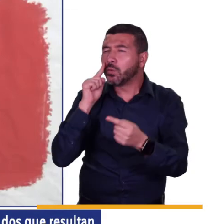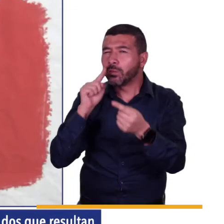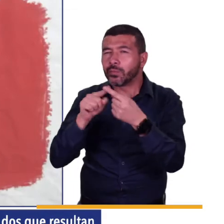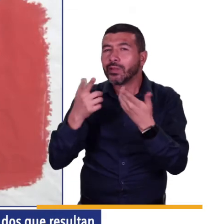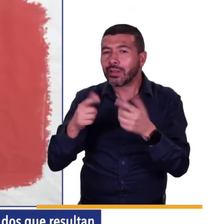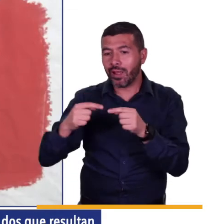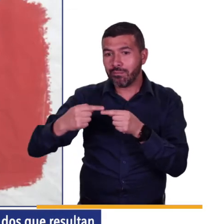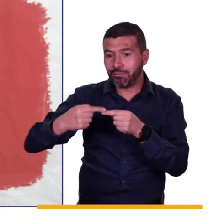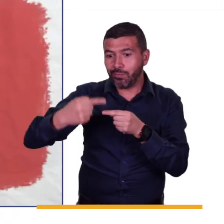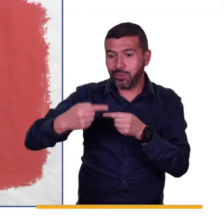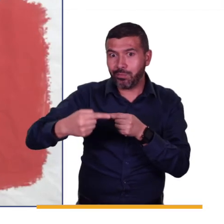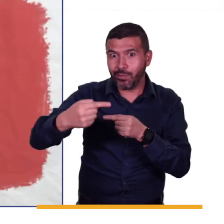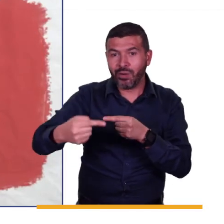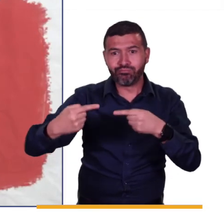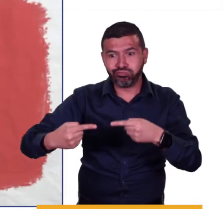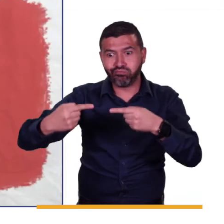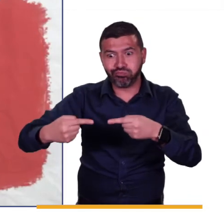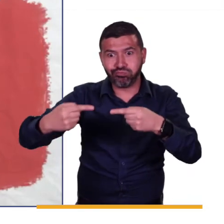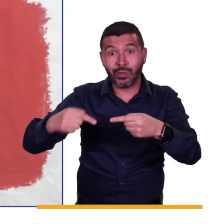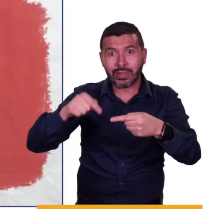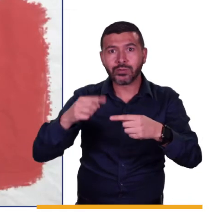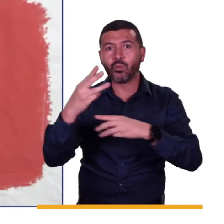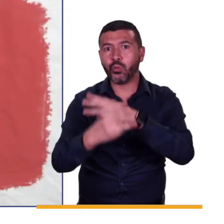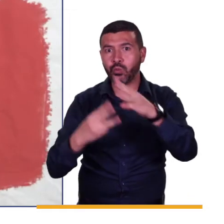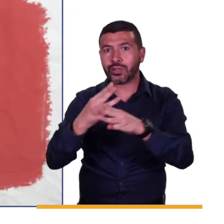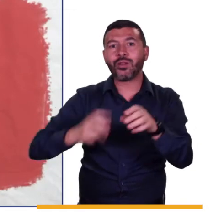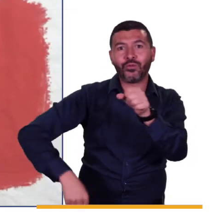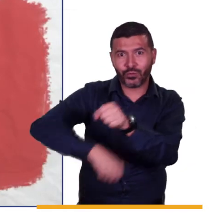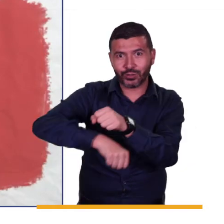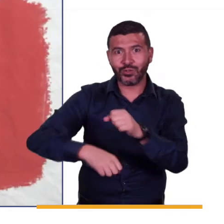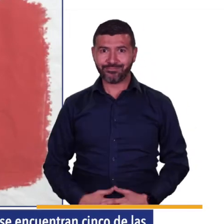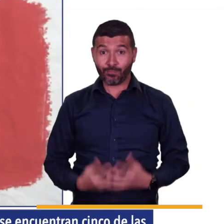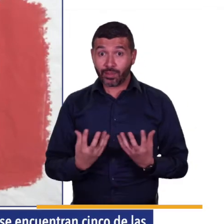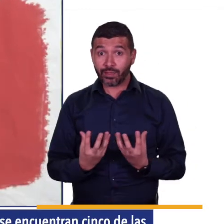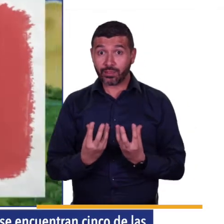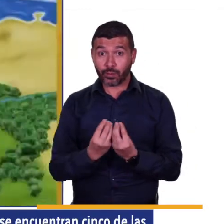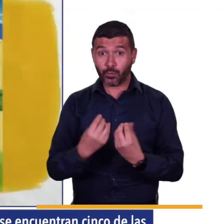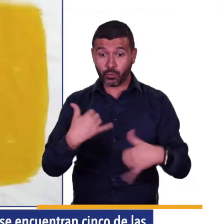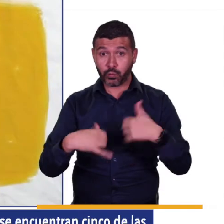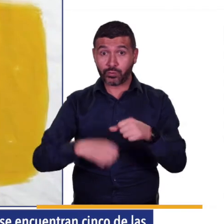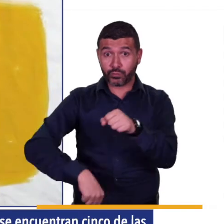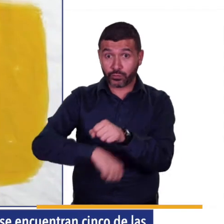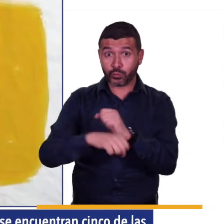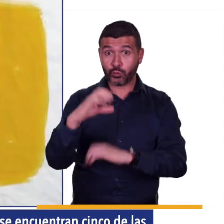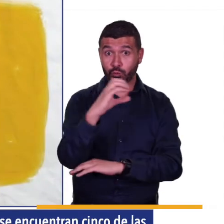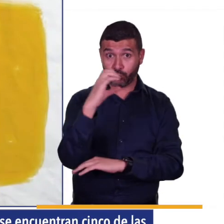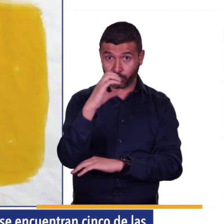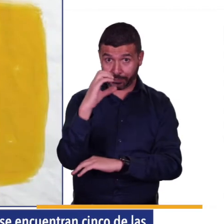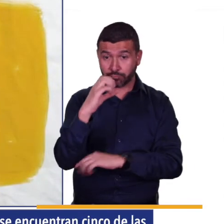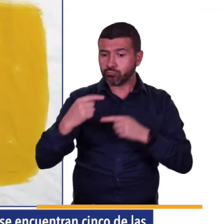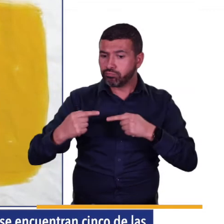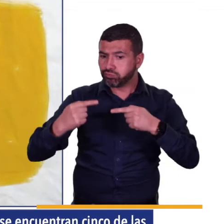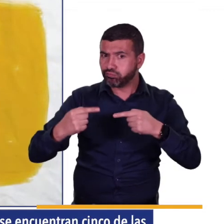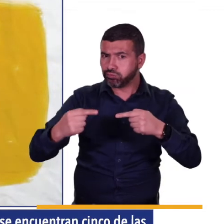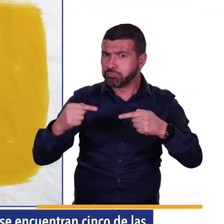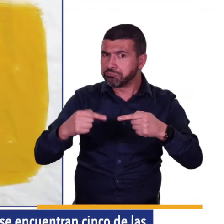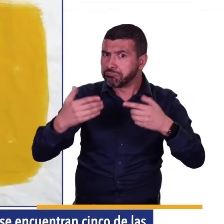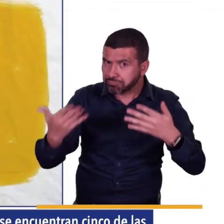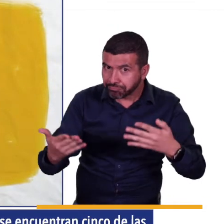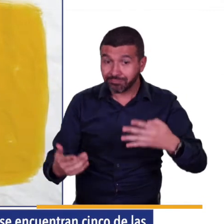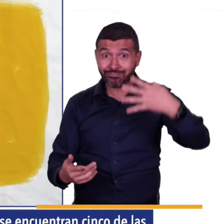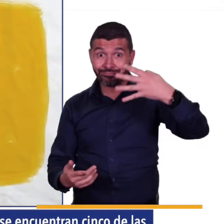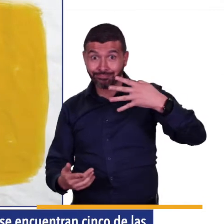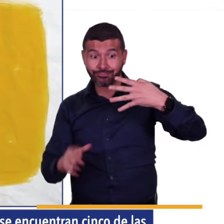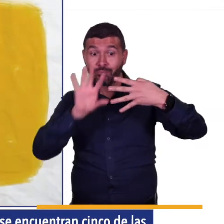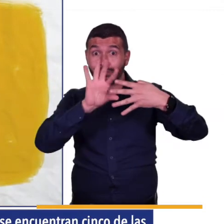para el público en general, y se sabe que tendrán una baja asistencia. Por el contrario, en dos de los partidos que jugará se